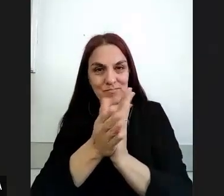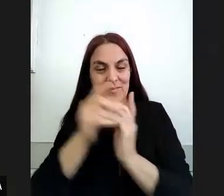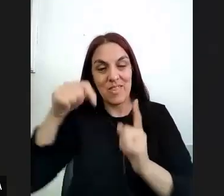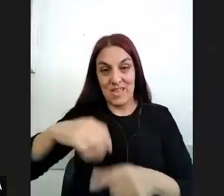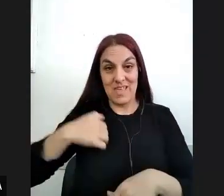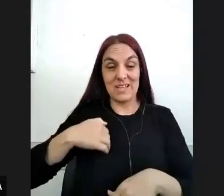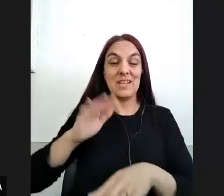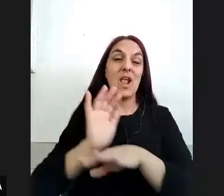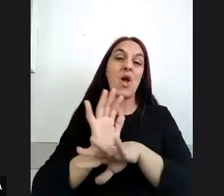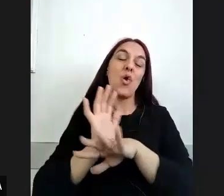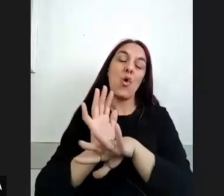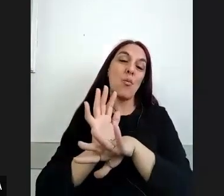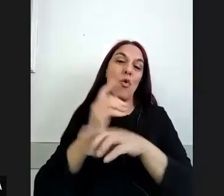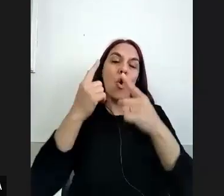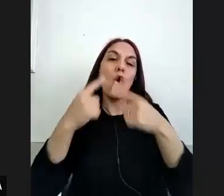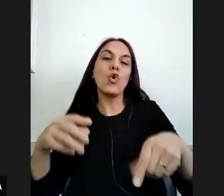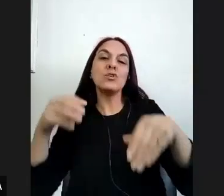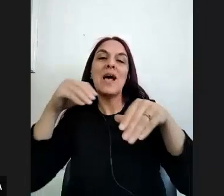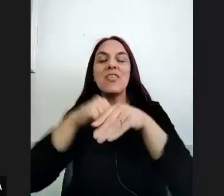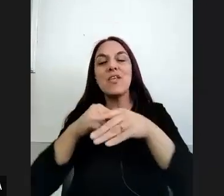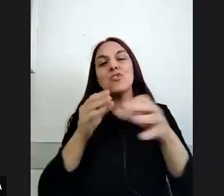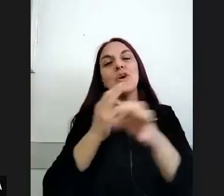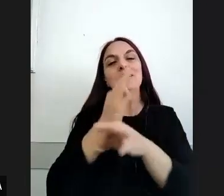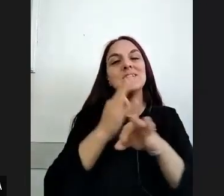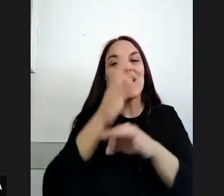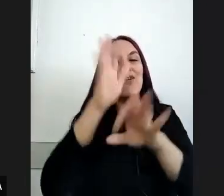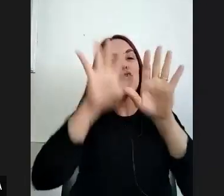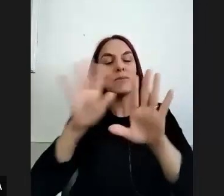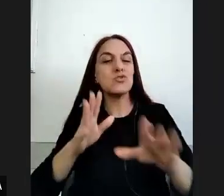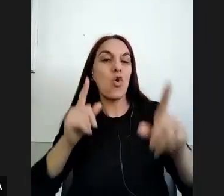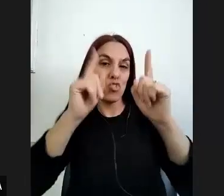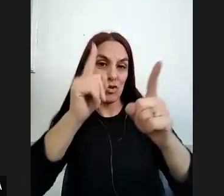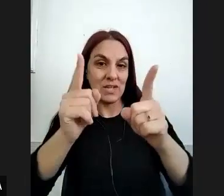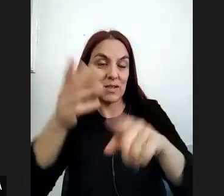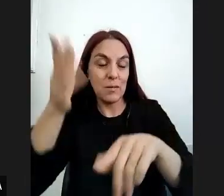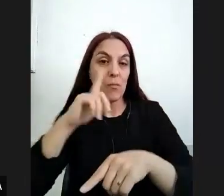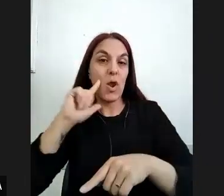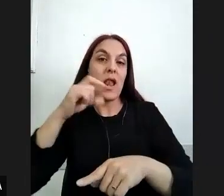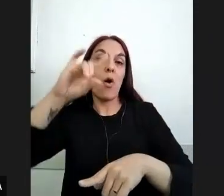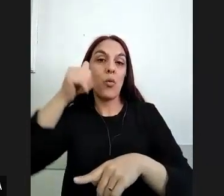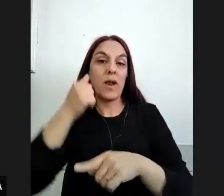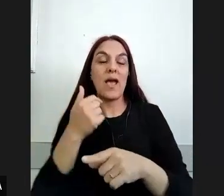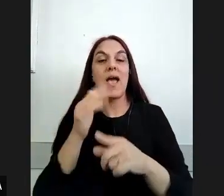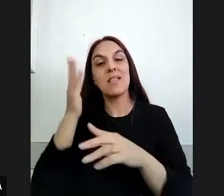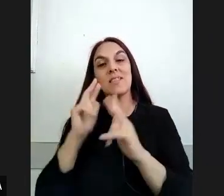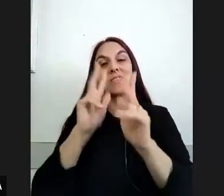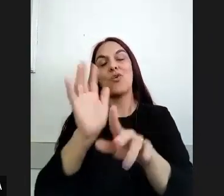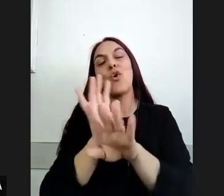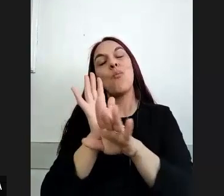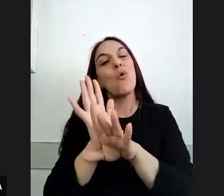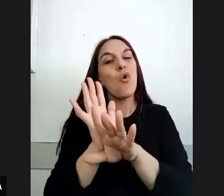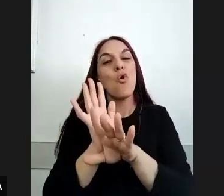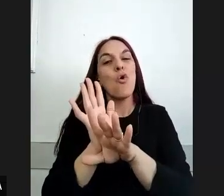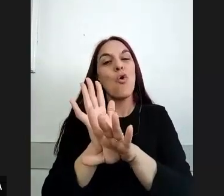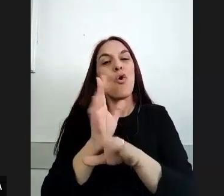que ver con bueno qué cosas entran dentro de la formación de docentes que Laura lo mencionaba entonces es como la parte digamos que